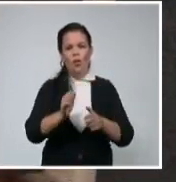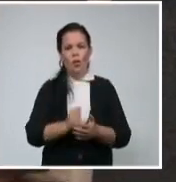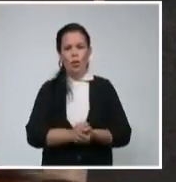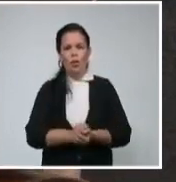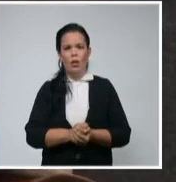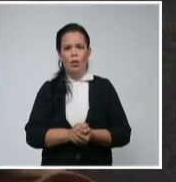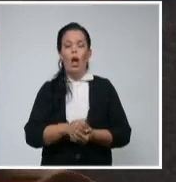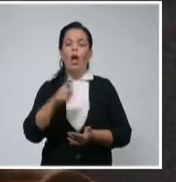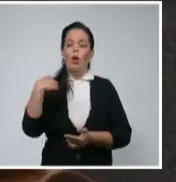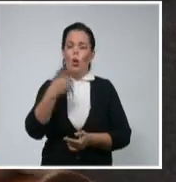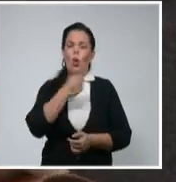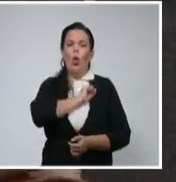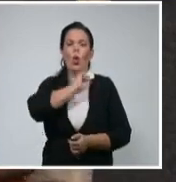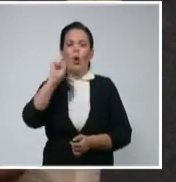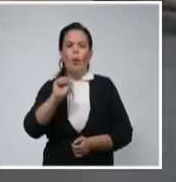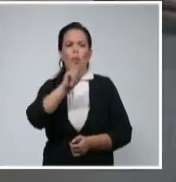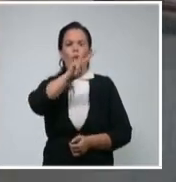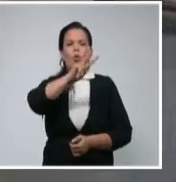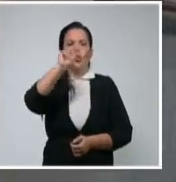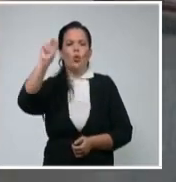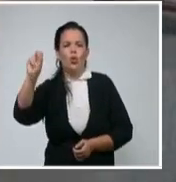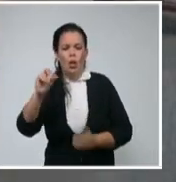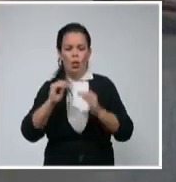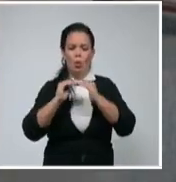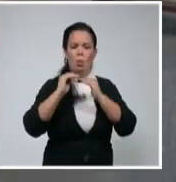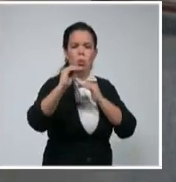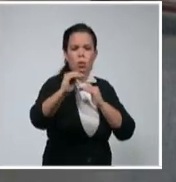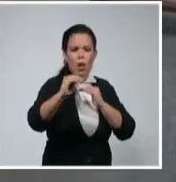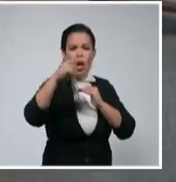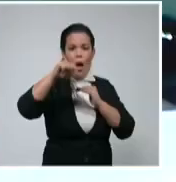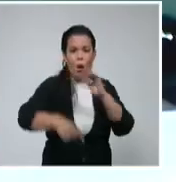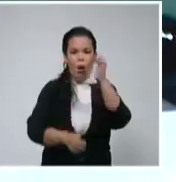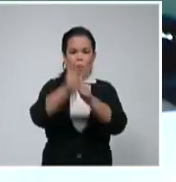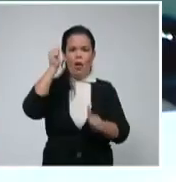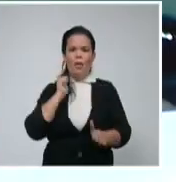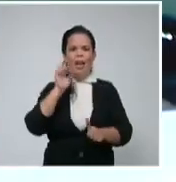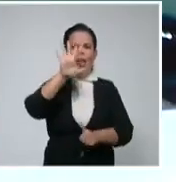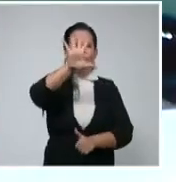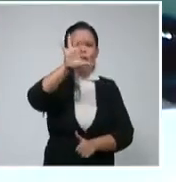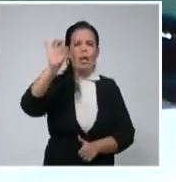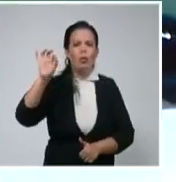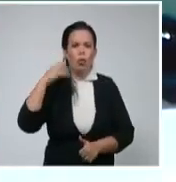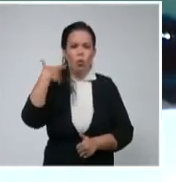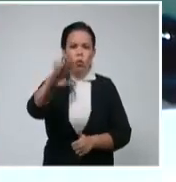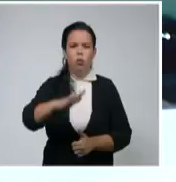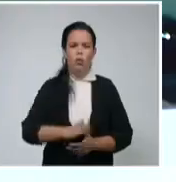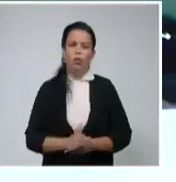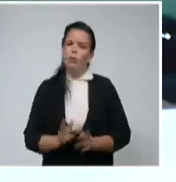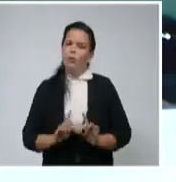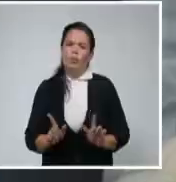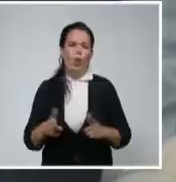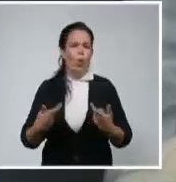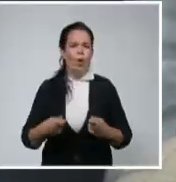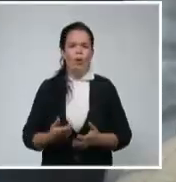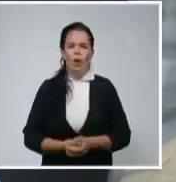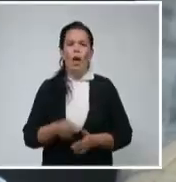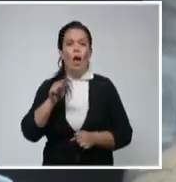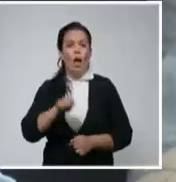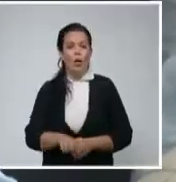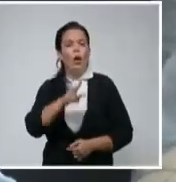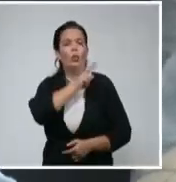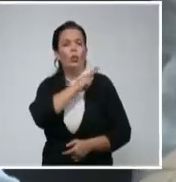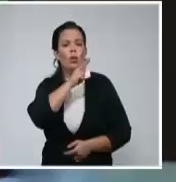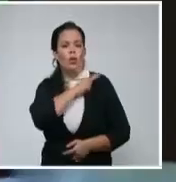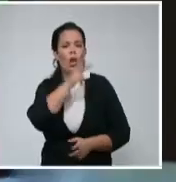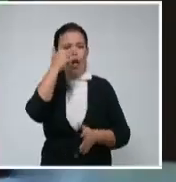300, entonces volvemos para atrás con 500 y pico. También actualizaron sobre la situación epidemiológica en sus provincias las autoridades de Artemisa,